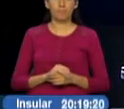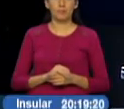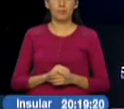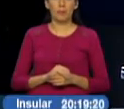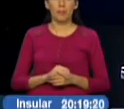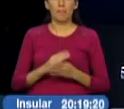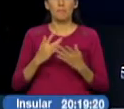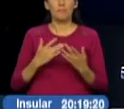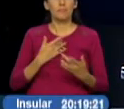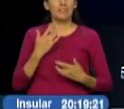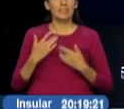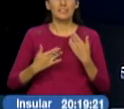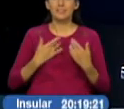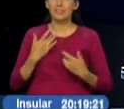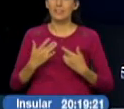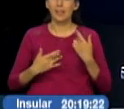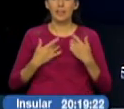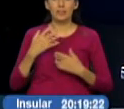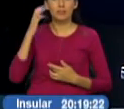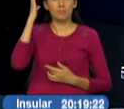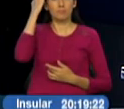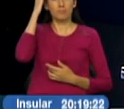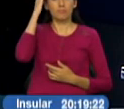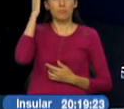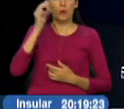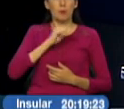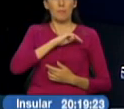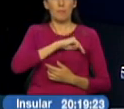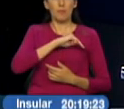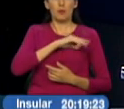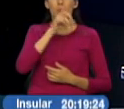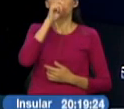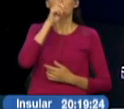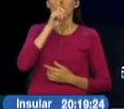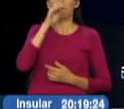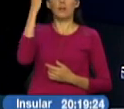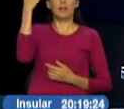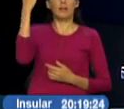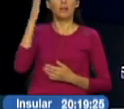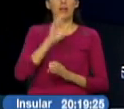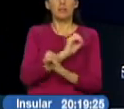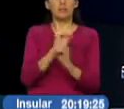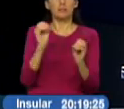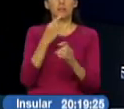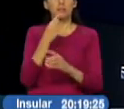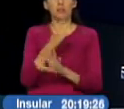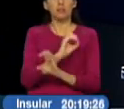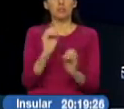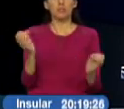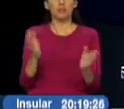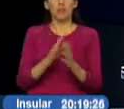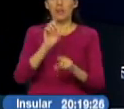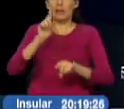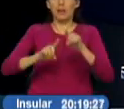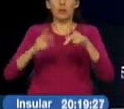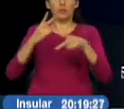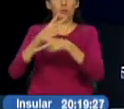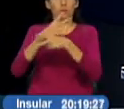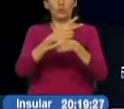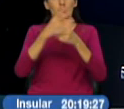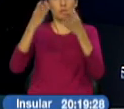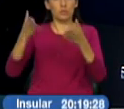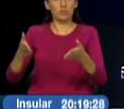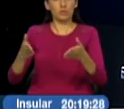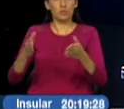Insatisfacción total existe al interior del municipio de Quito por el silencio del alcalde Mauricio Rodas. Varios concejales dicen que la táctica del burgo